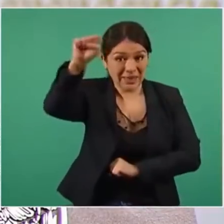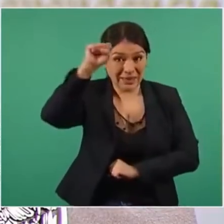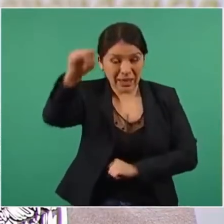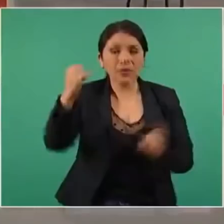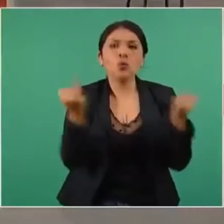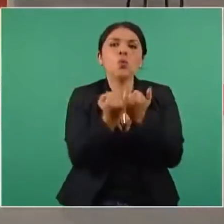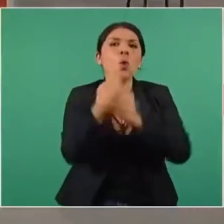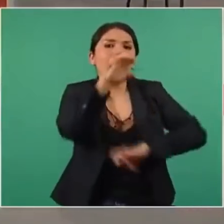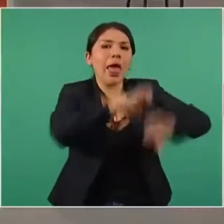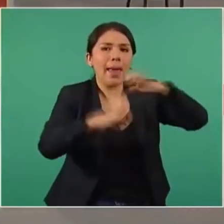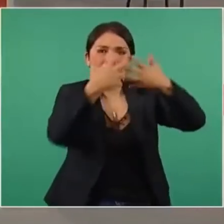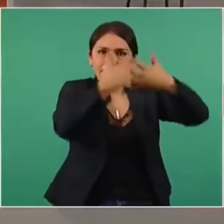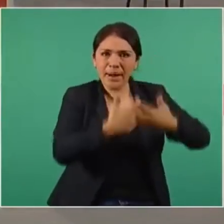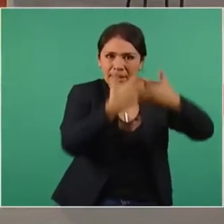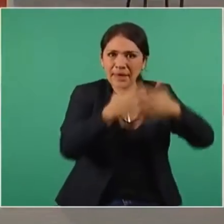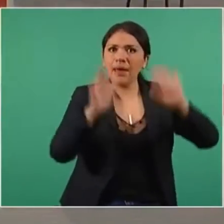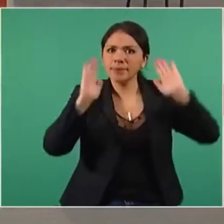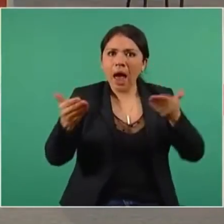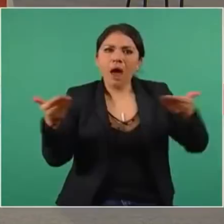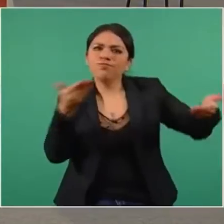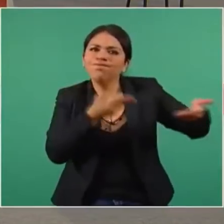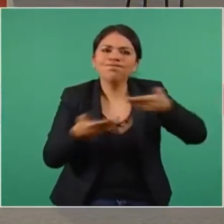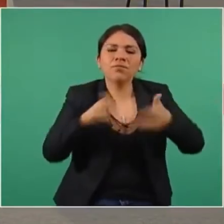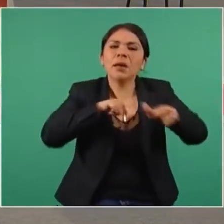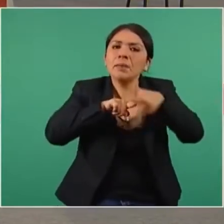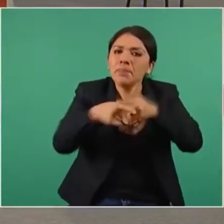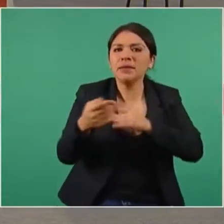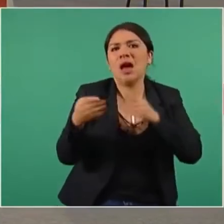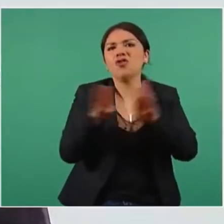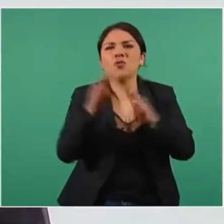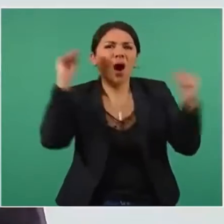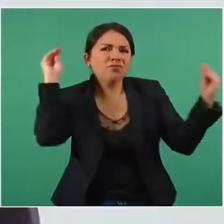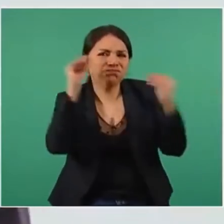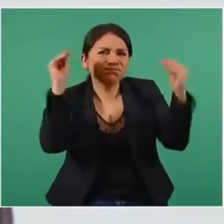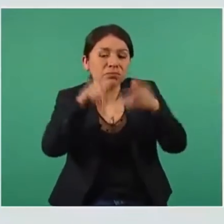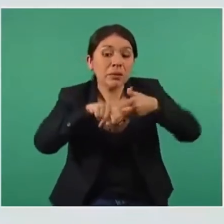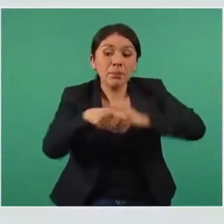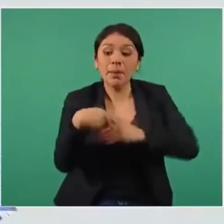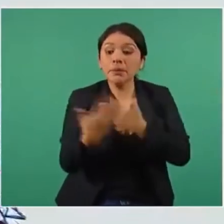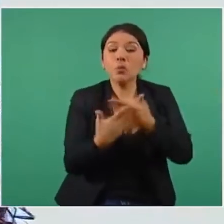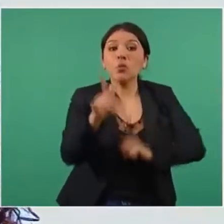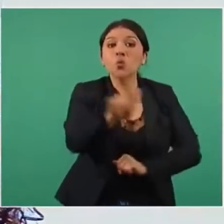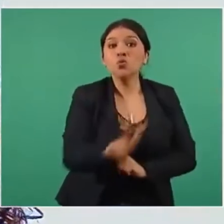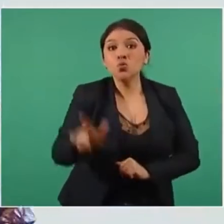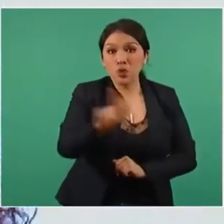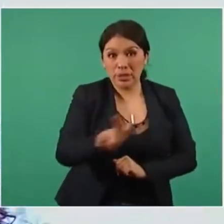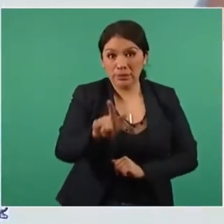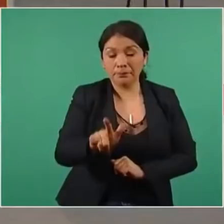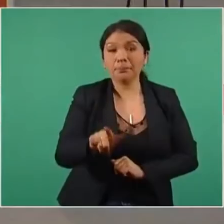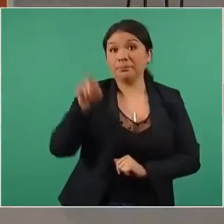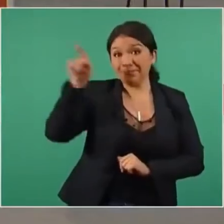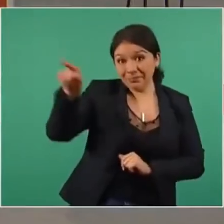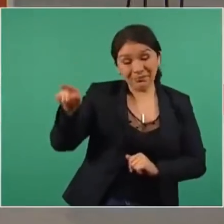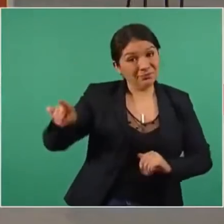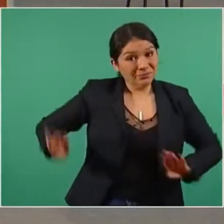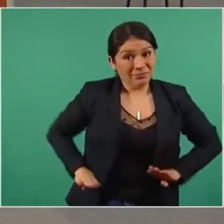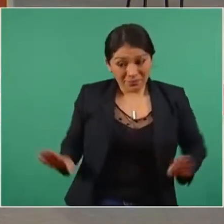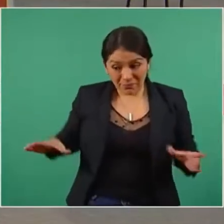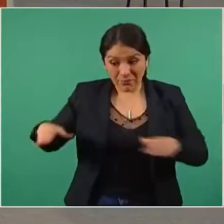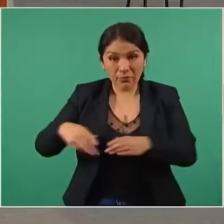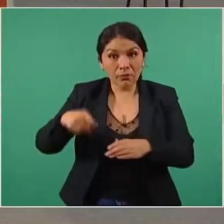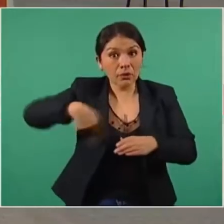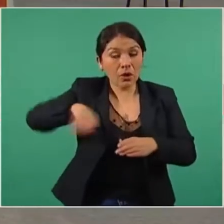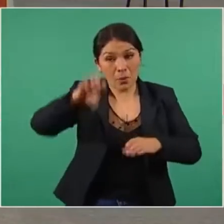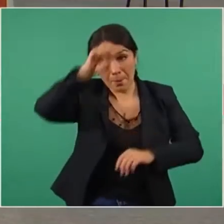como con la empresa, van a iniciar negociaciones a partir del lunes. En el caso de ellos, establecer